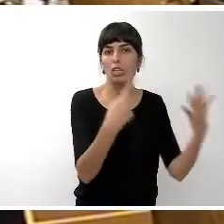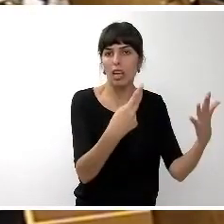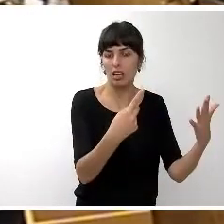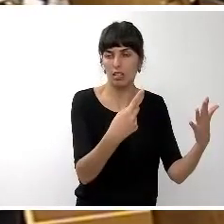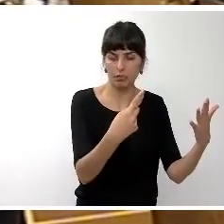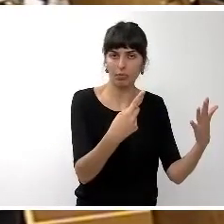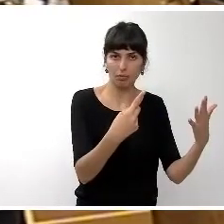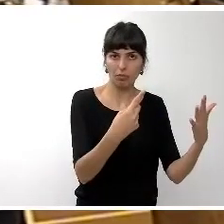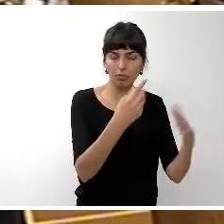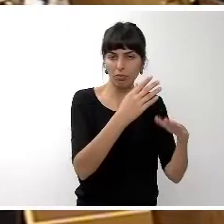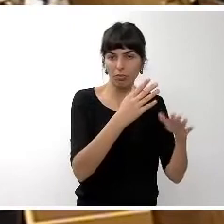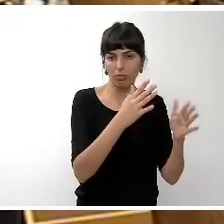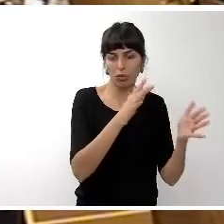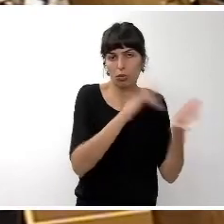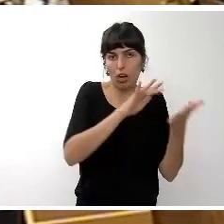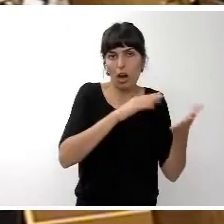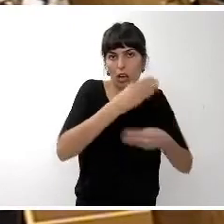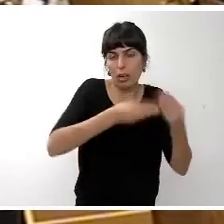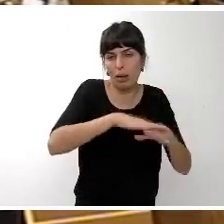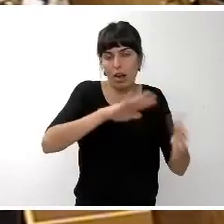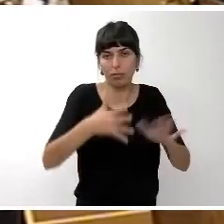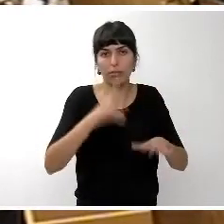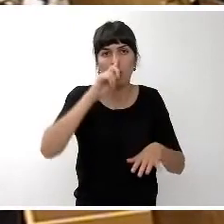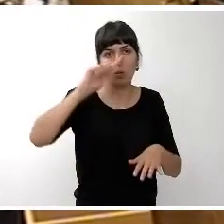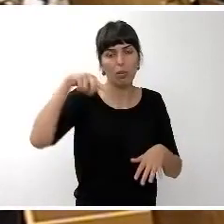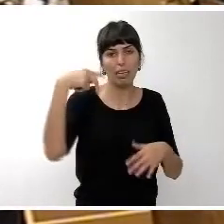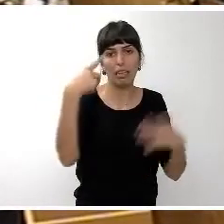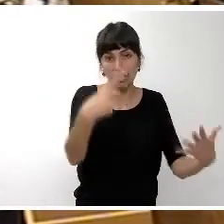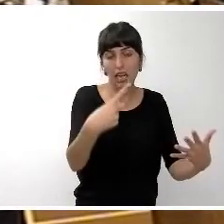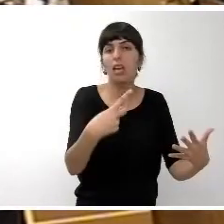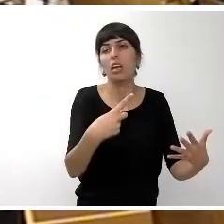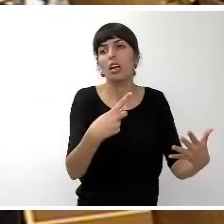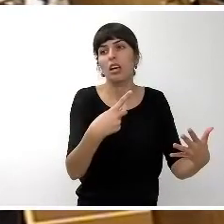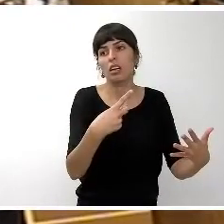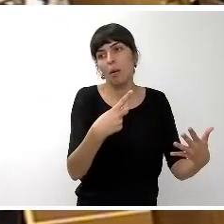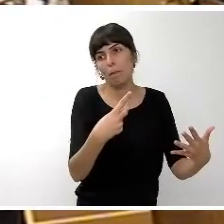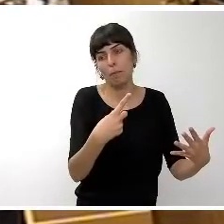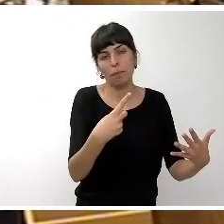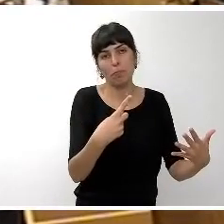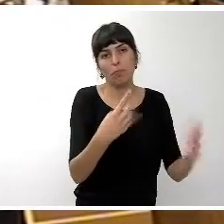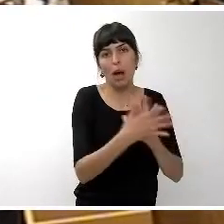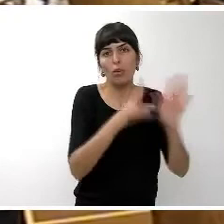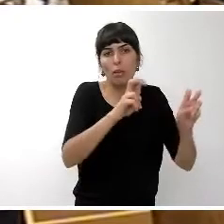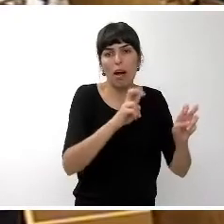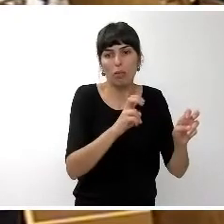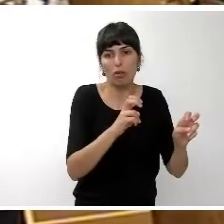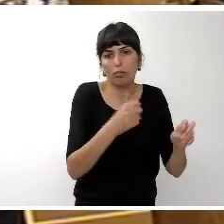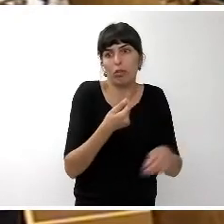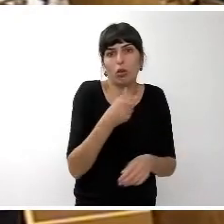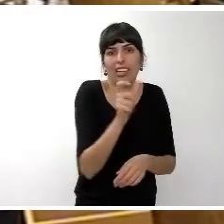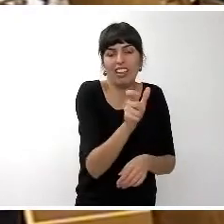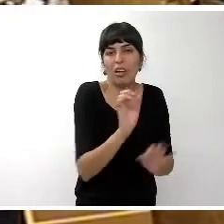en el próximo ejercicio persiguiendo este fin debería al menos marcar una senda en esos términos y